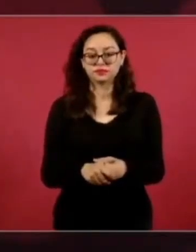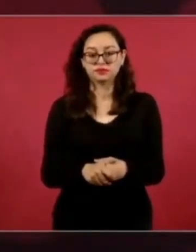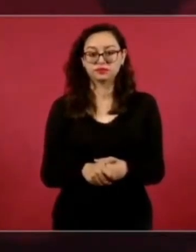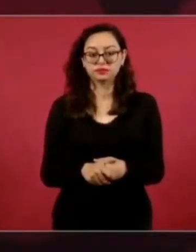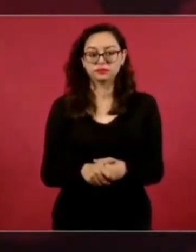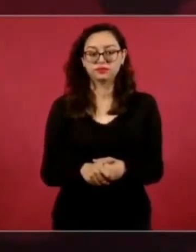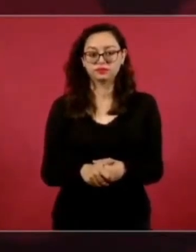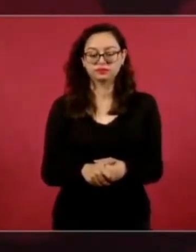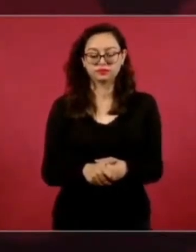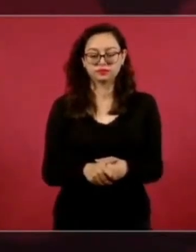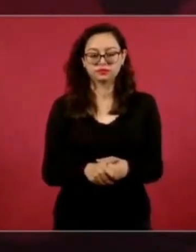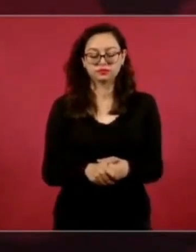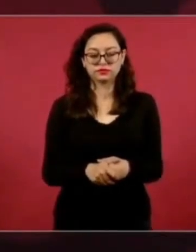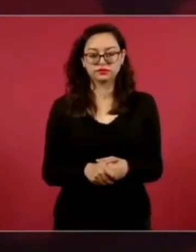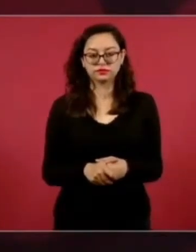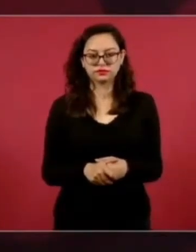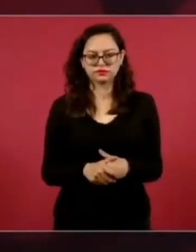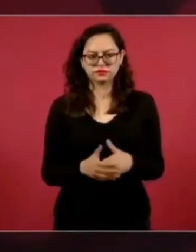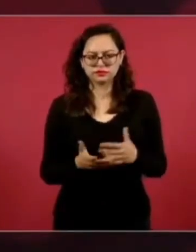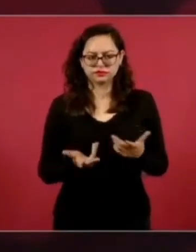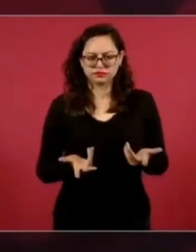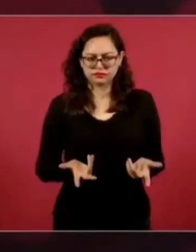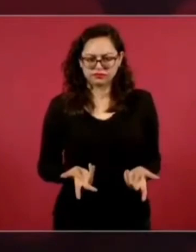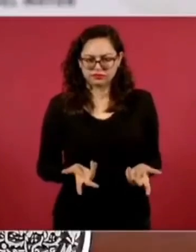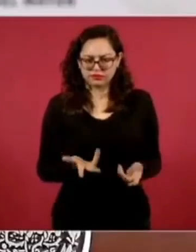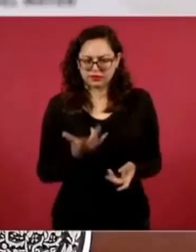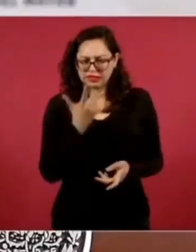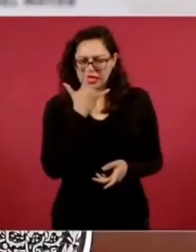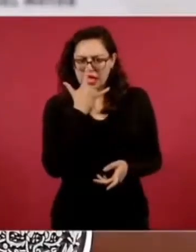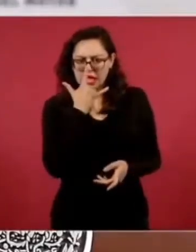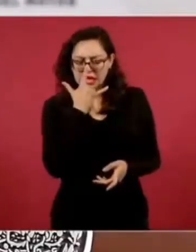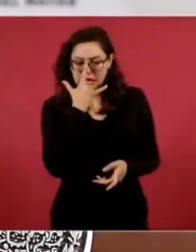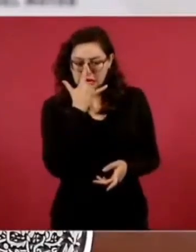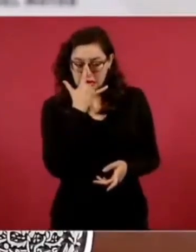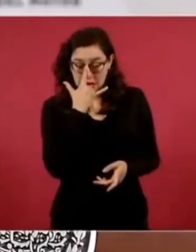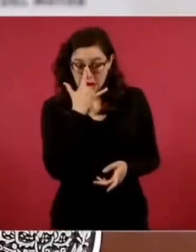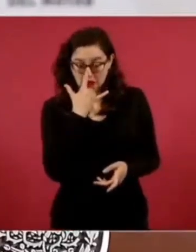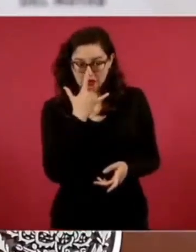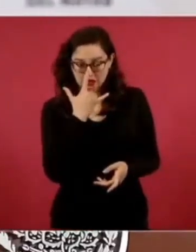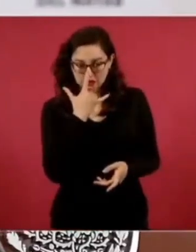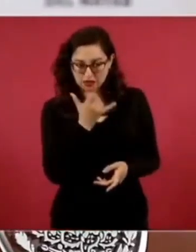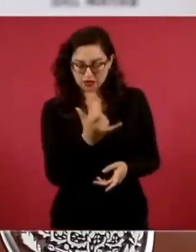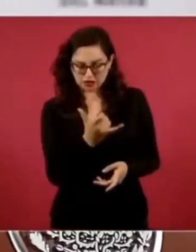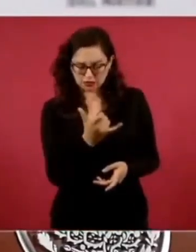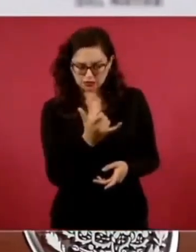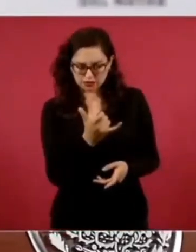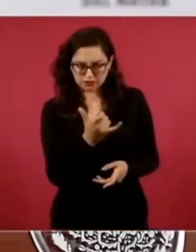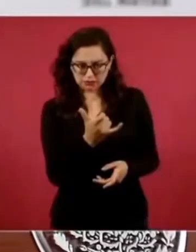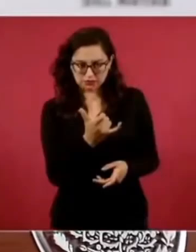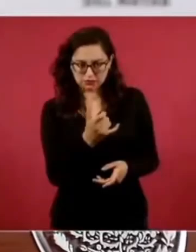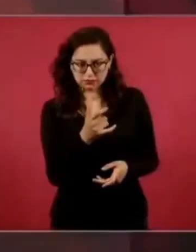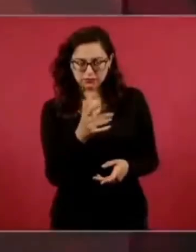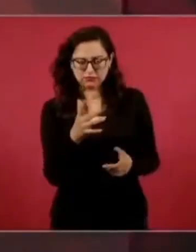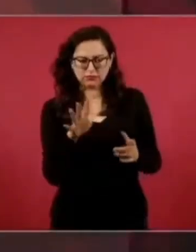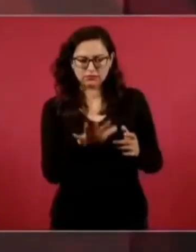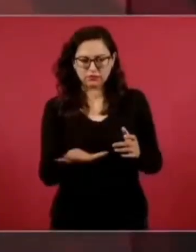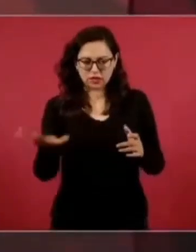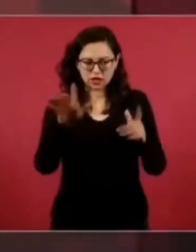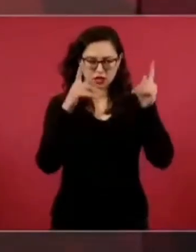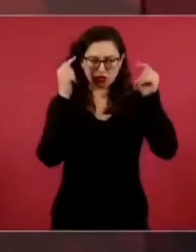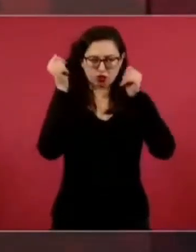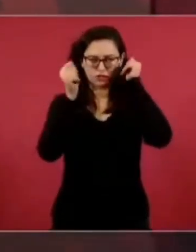el de ciertas medicinas, entre comillas, en zonas turísticas.